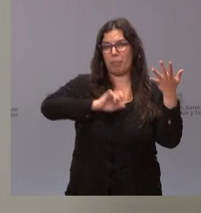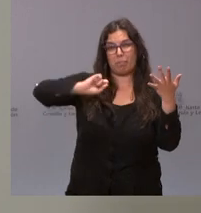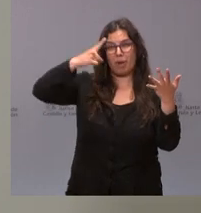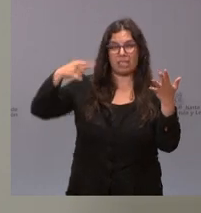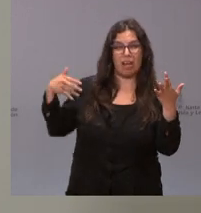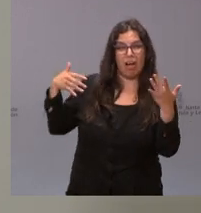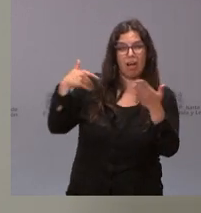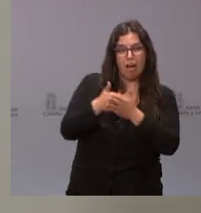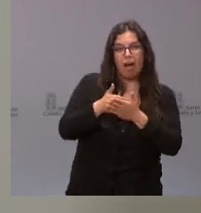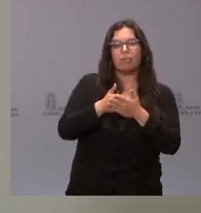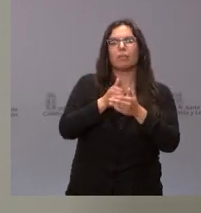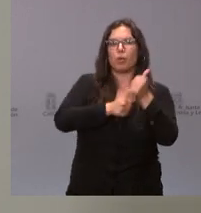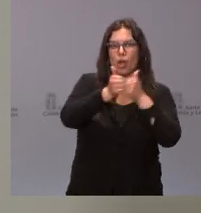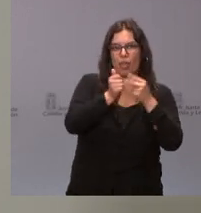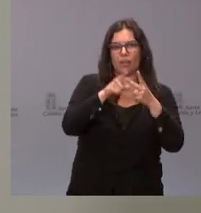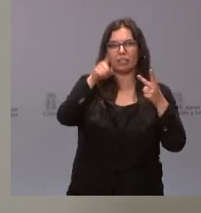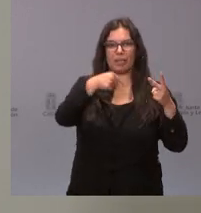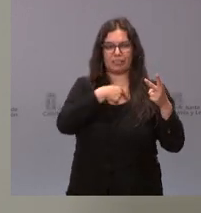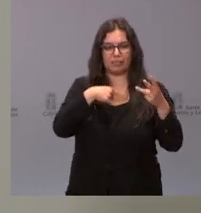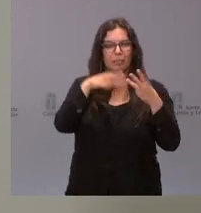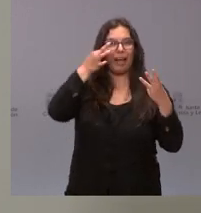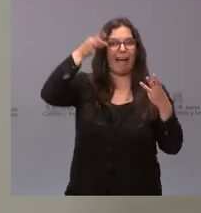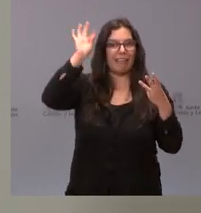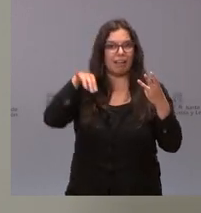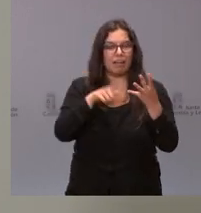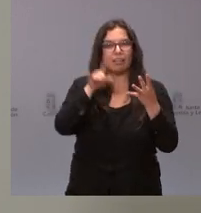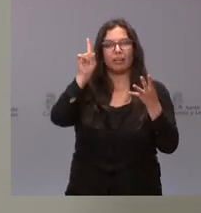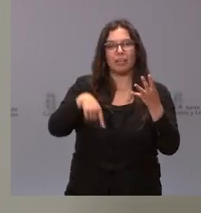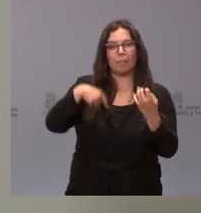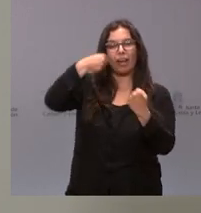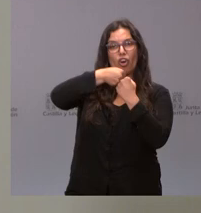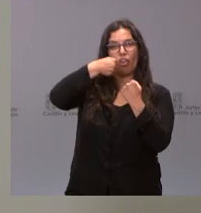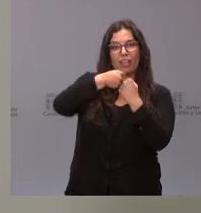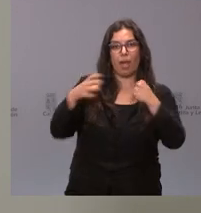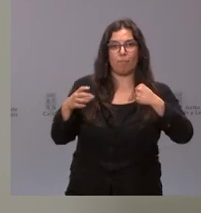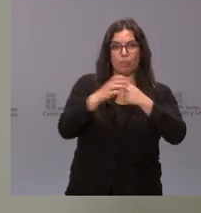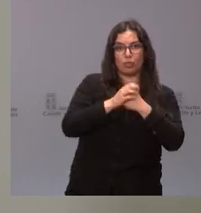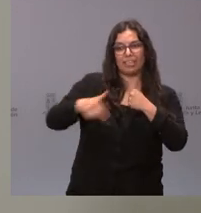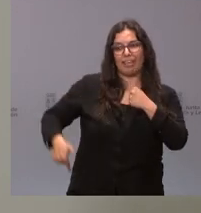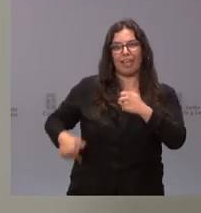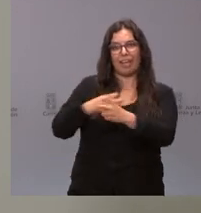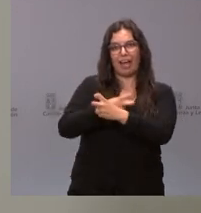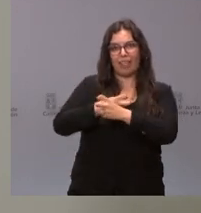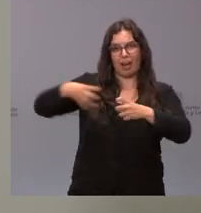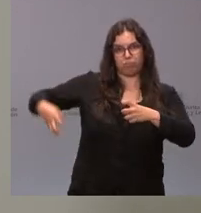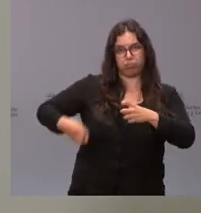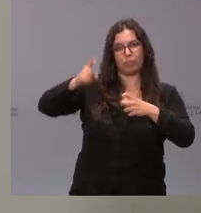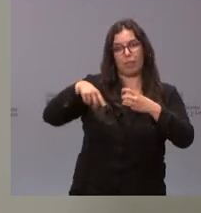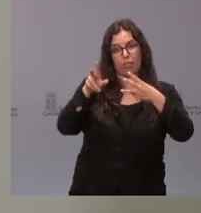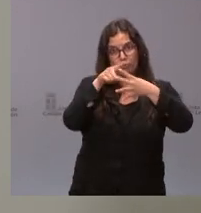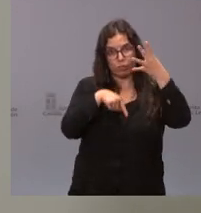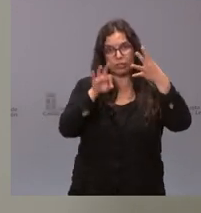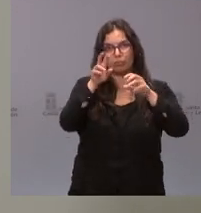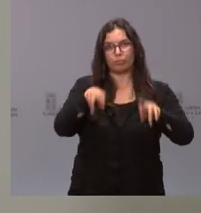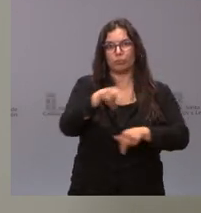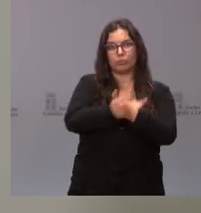a las cirugías cardíacas, a las cataratas, a las prótesis de rodilla y de cadera. Esta autoconcertación implica la apertura